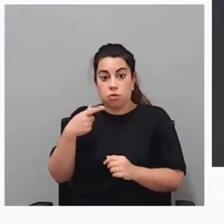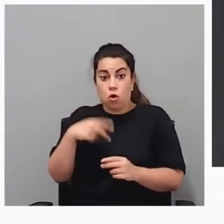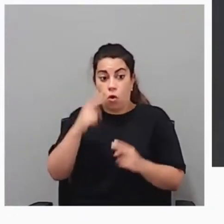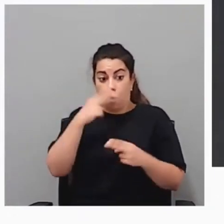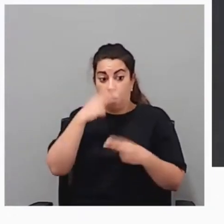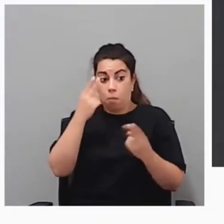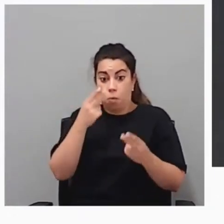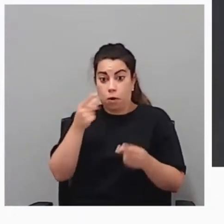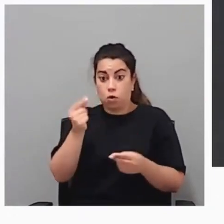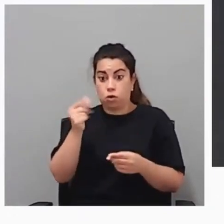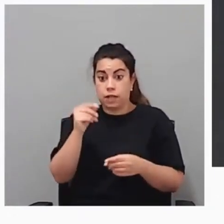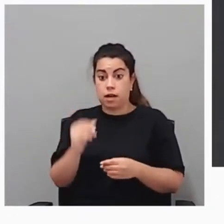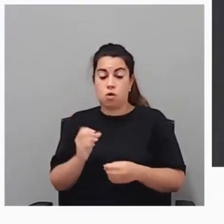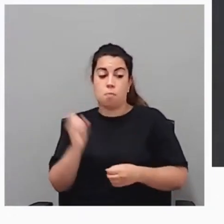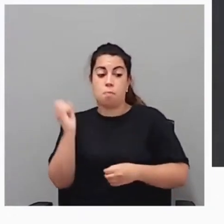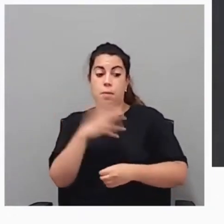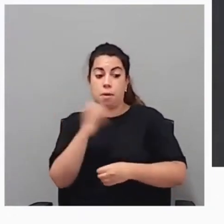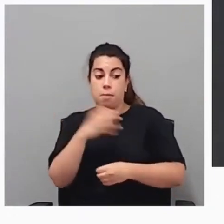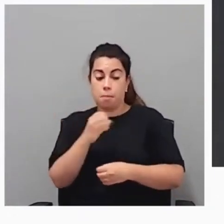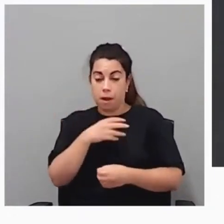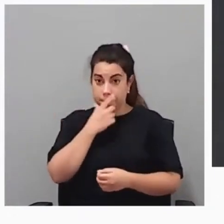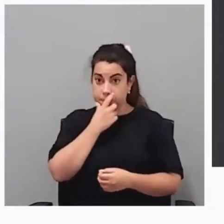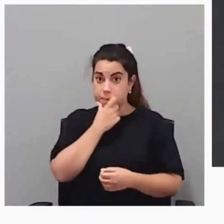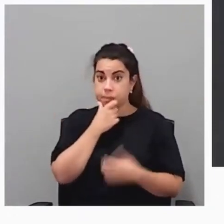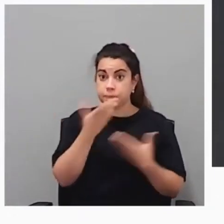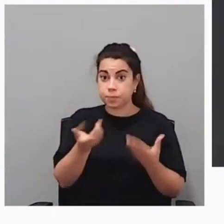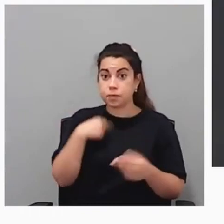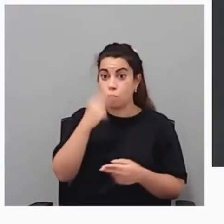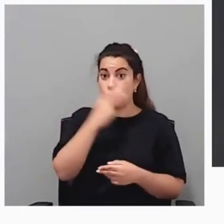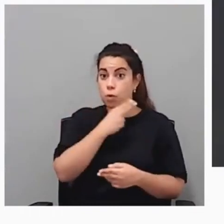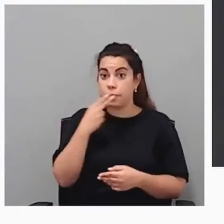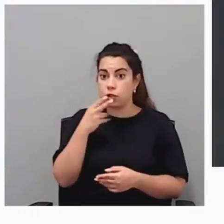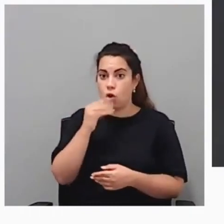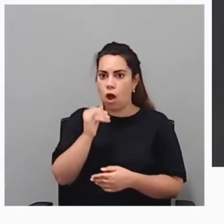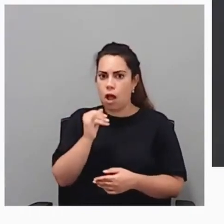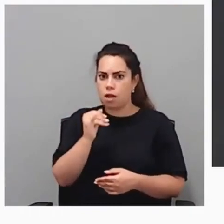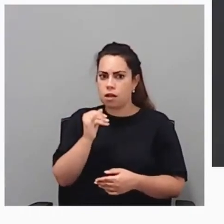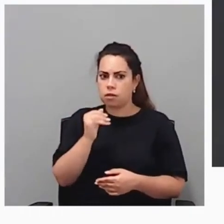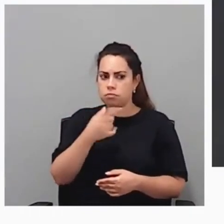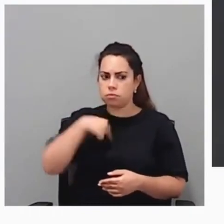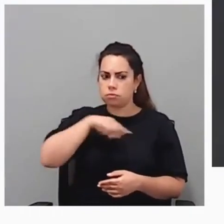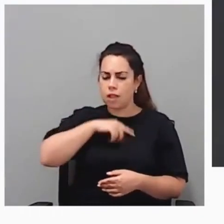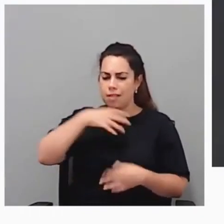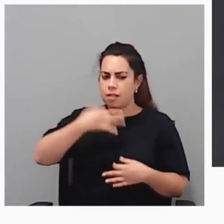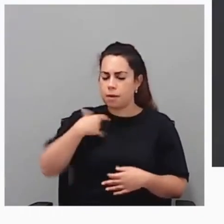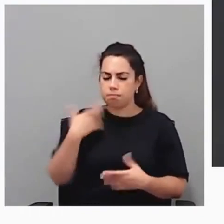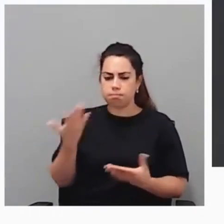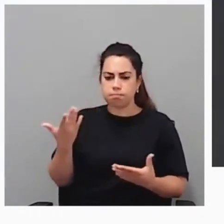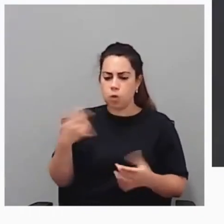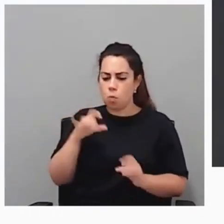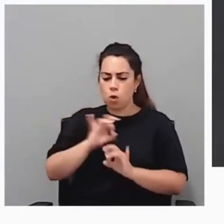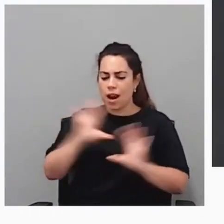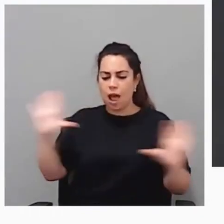como consecuencia de ese compromiso, nosotros debemos ser muy transparentes en todo lo que hacemos.